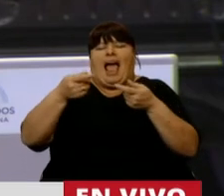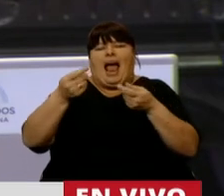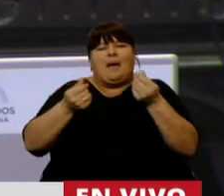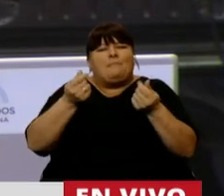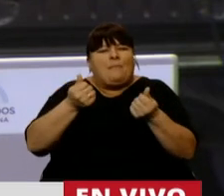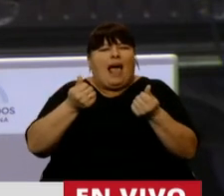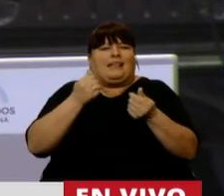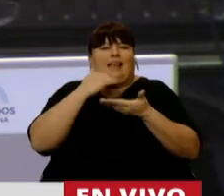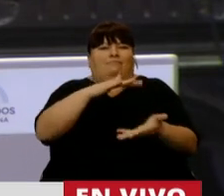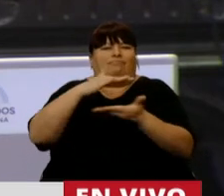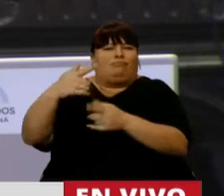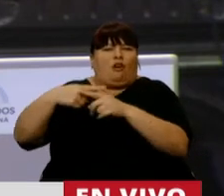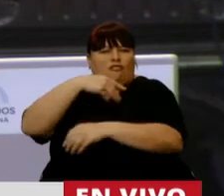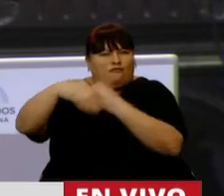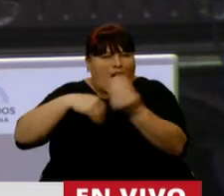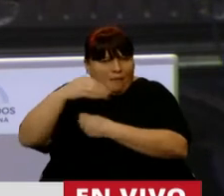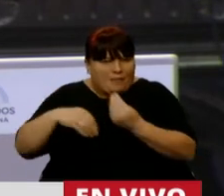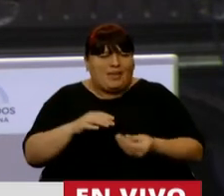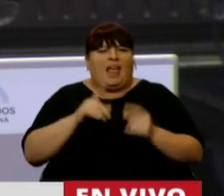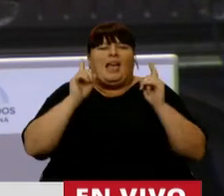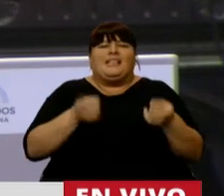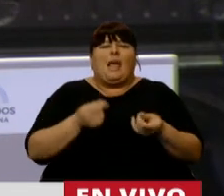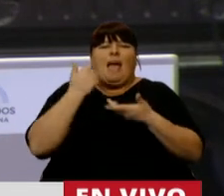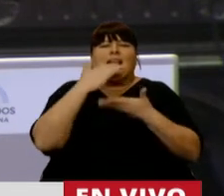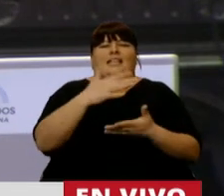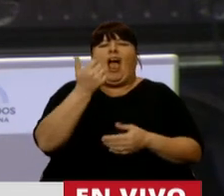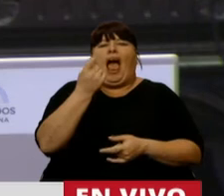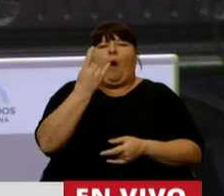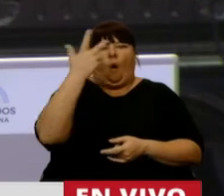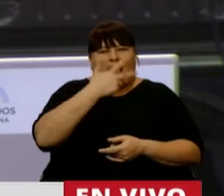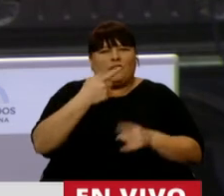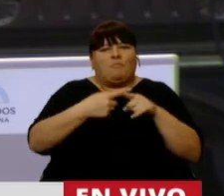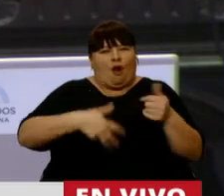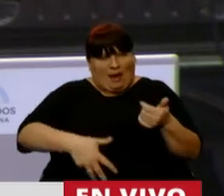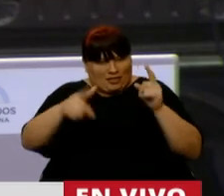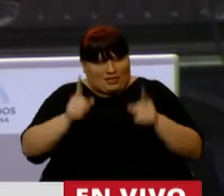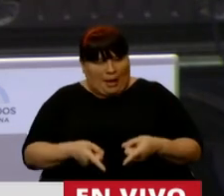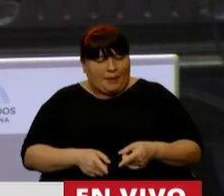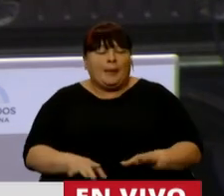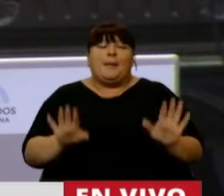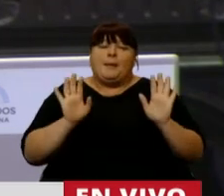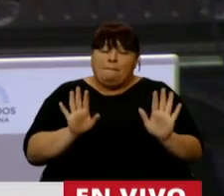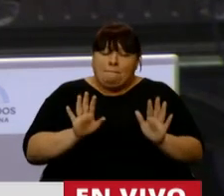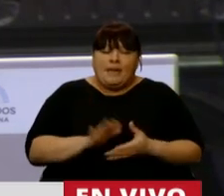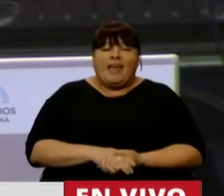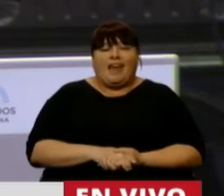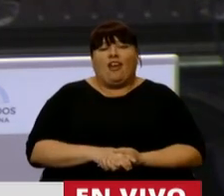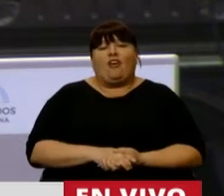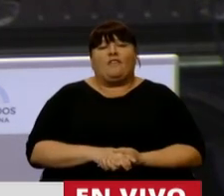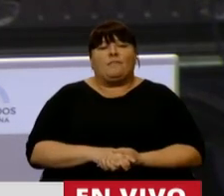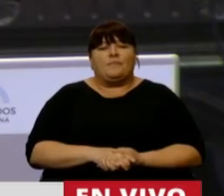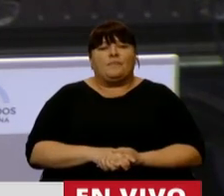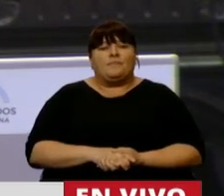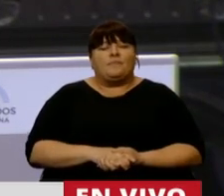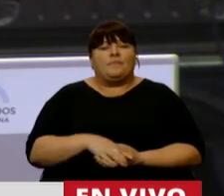valor de las asignaciones familiares y de la asignación universal por hijo y por embarazo. Pero resulta evidente